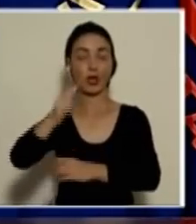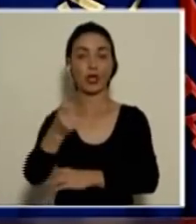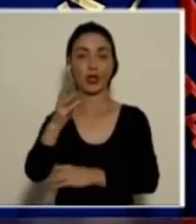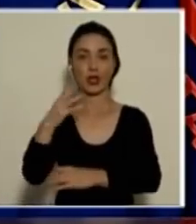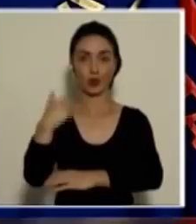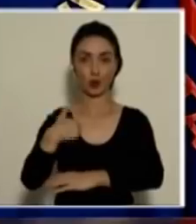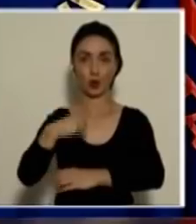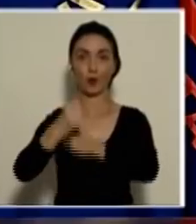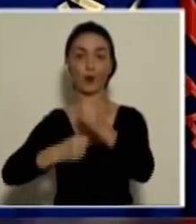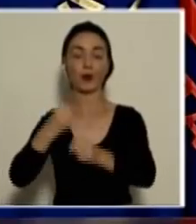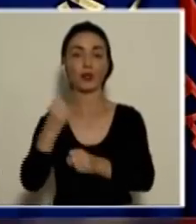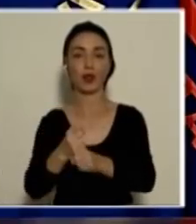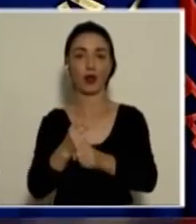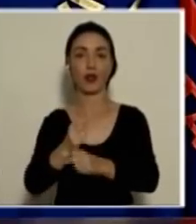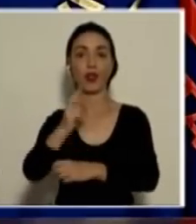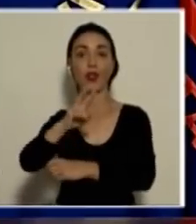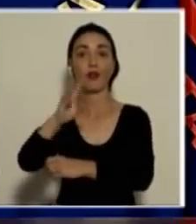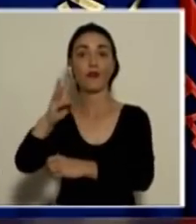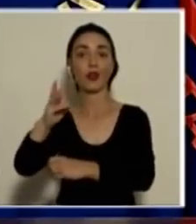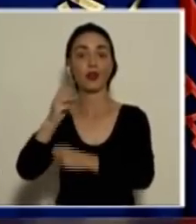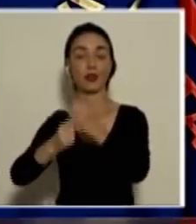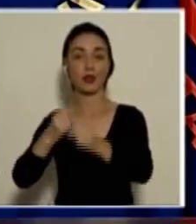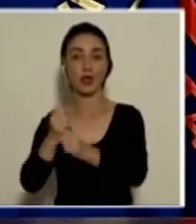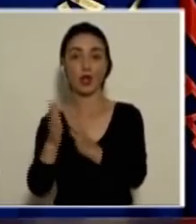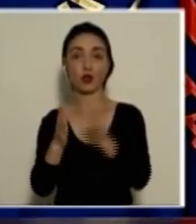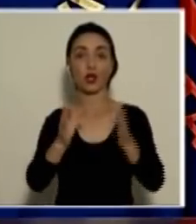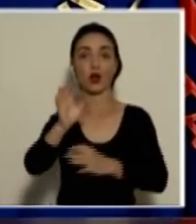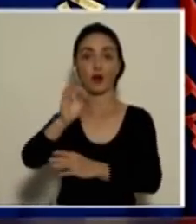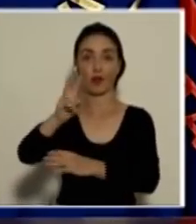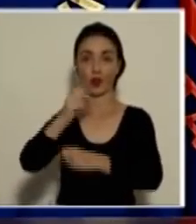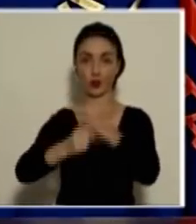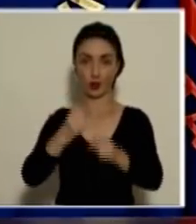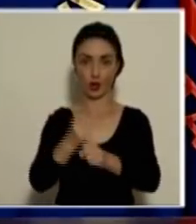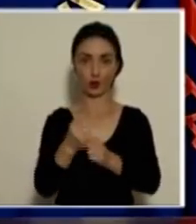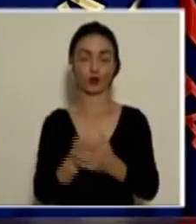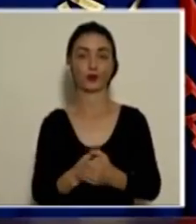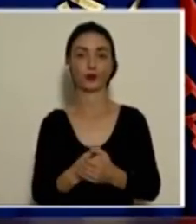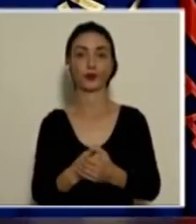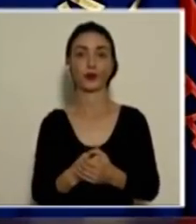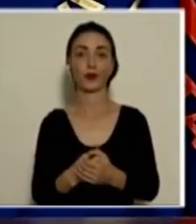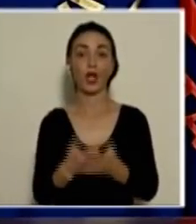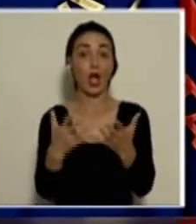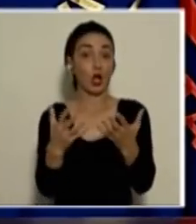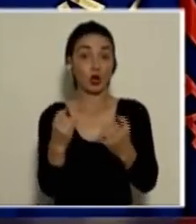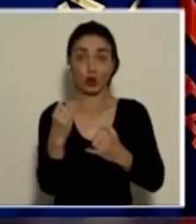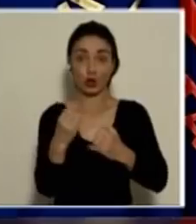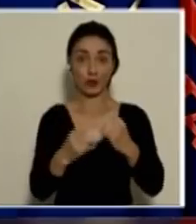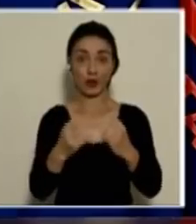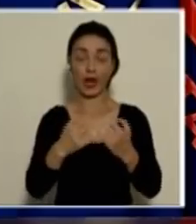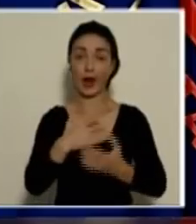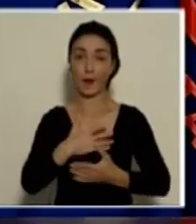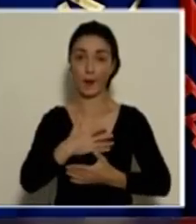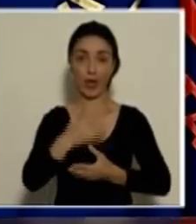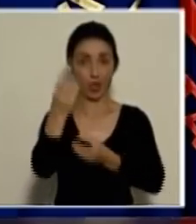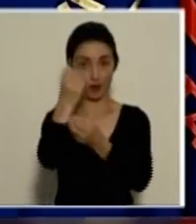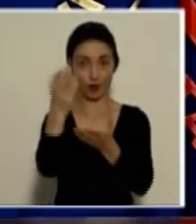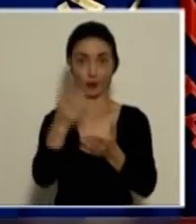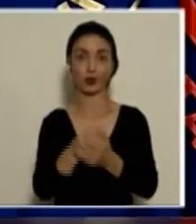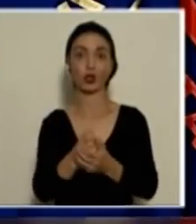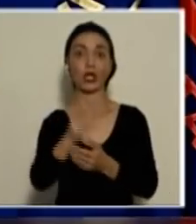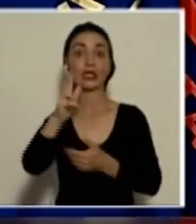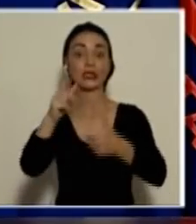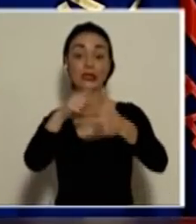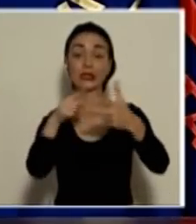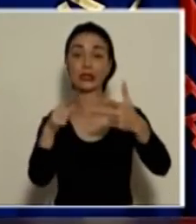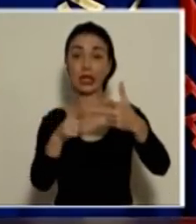hombres, con un rango de edad de 26 a 92 años. Yo quería terminar mi intervención solo con